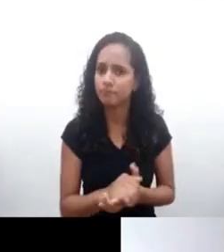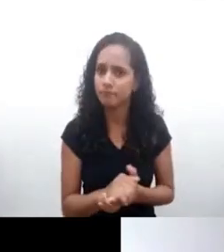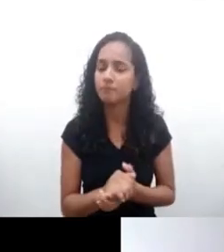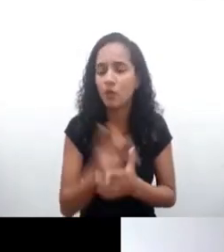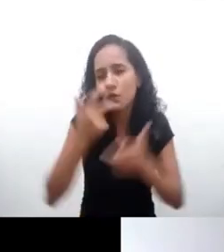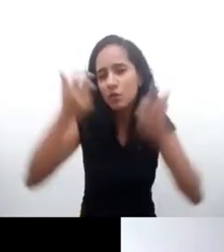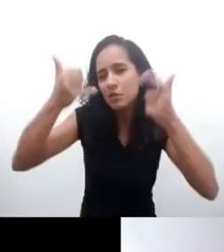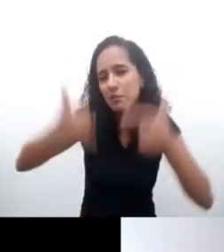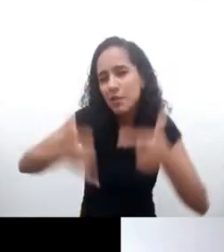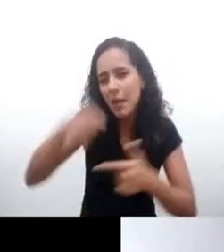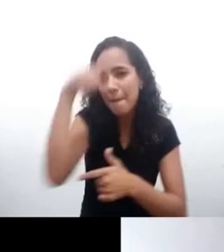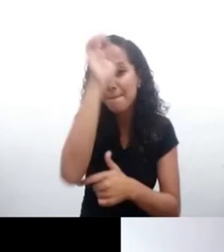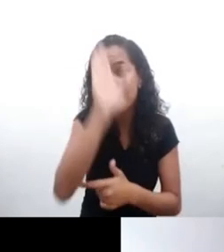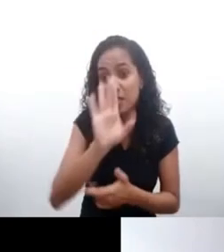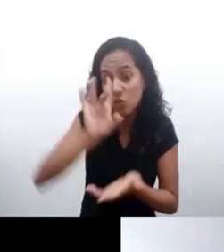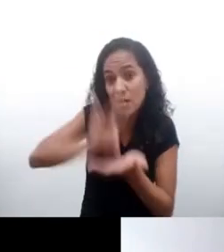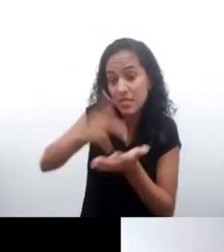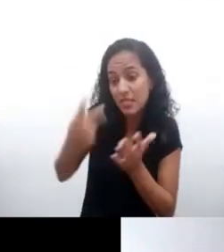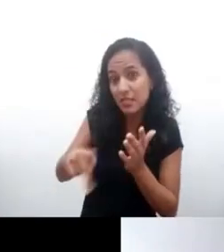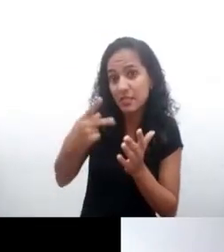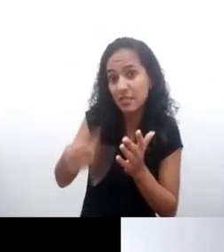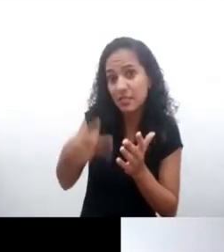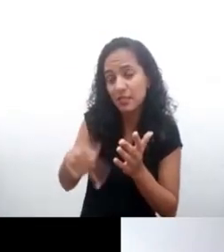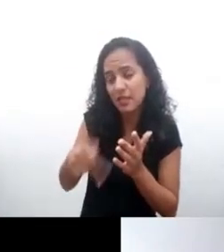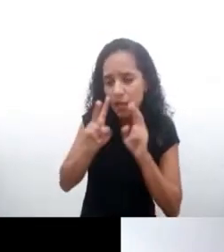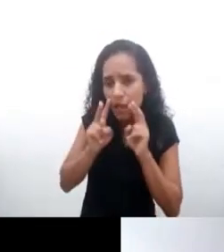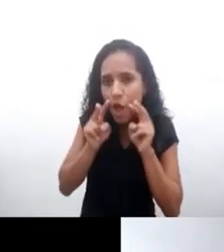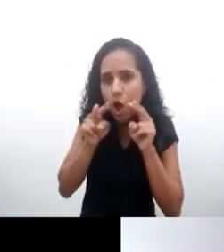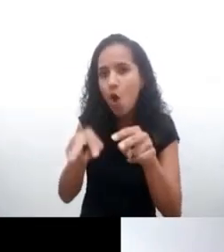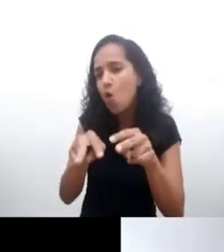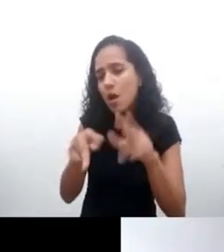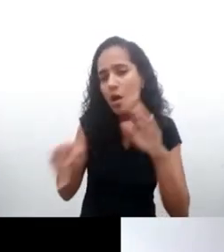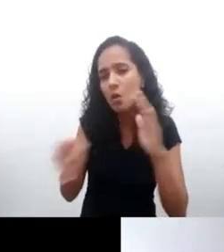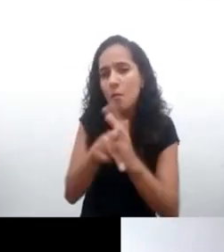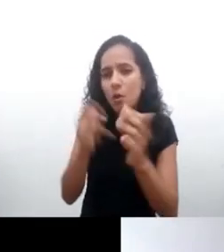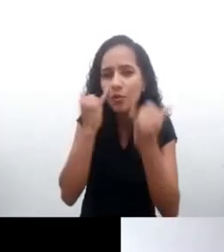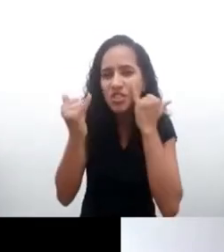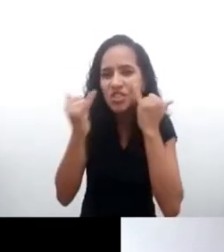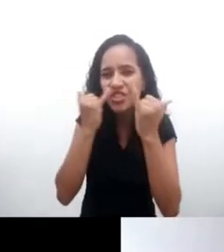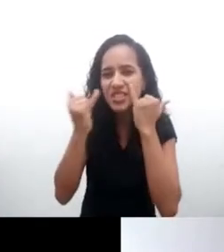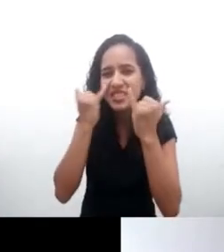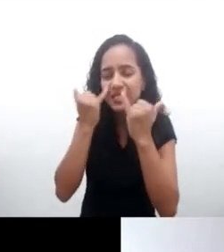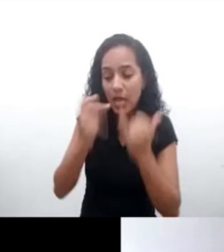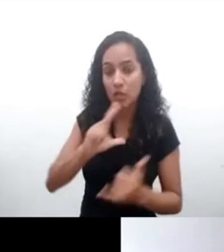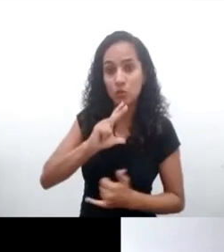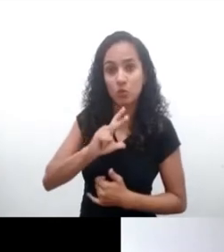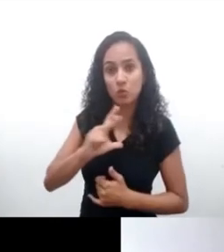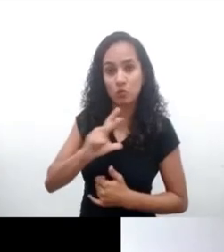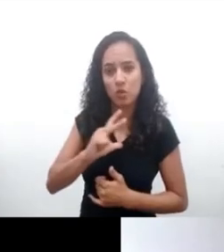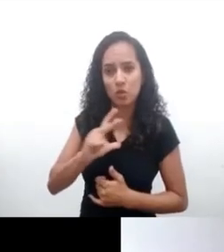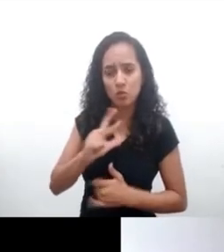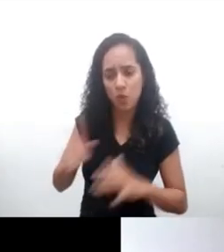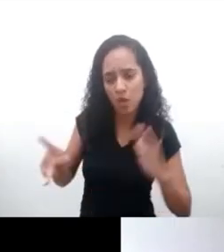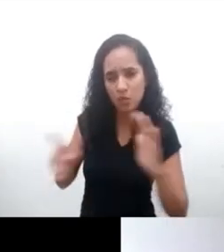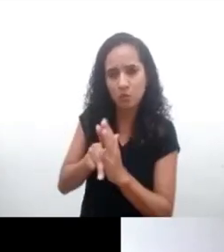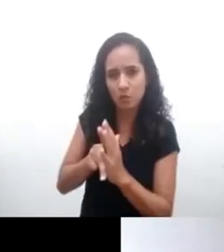Yo voy a hablar un poquito de Brasil, de esta realidad, especialmente mirando el sistema de protección de datos personales, que es el sistema